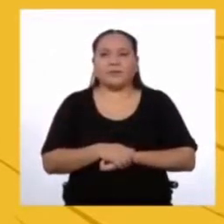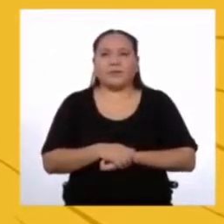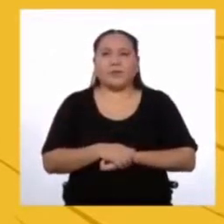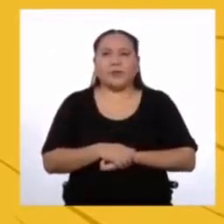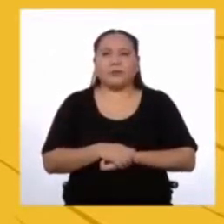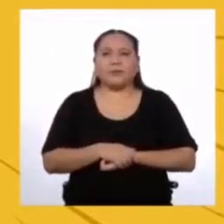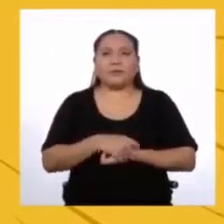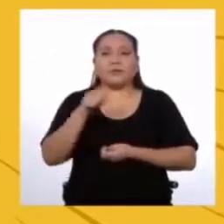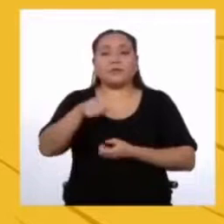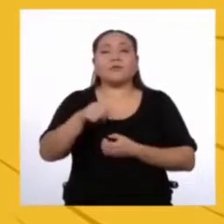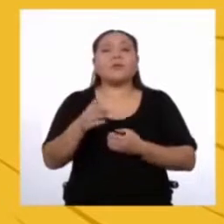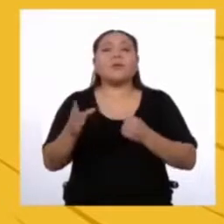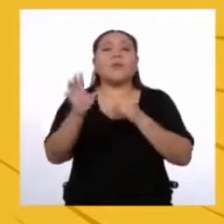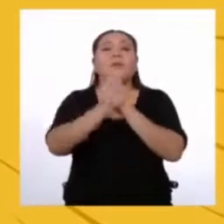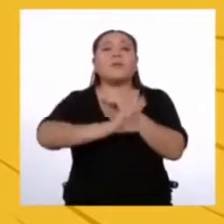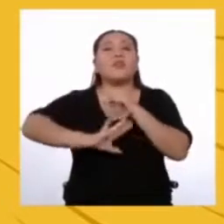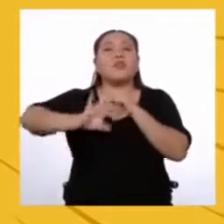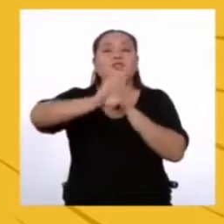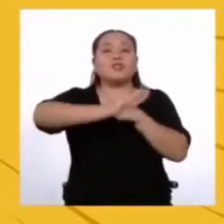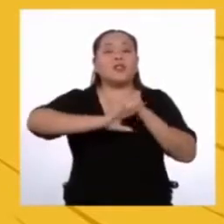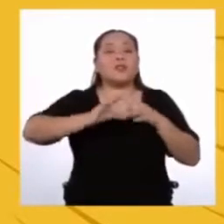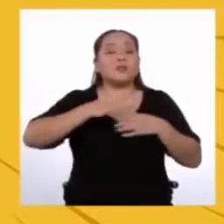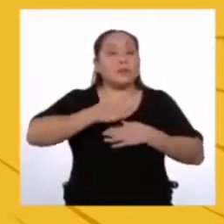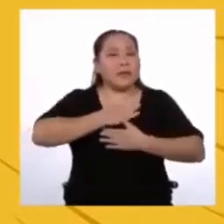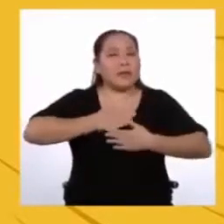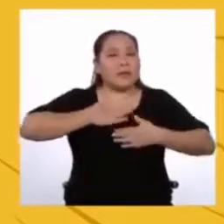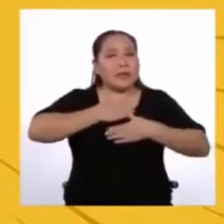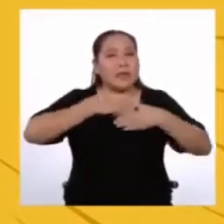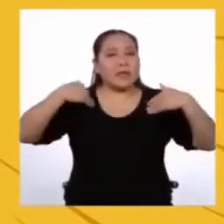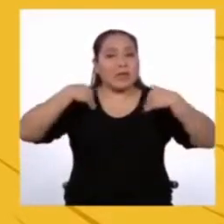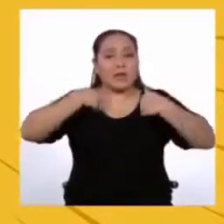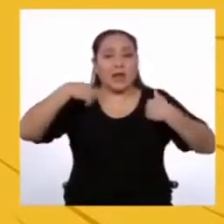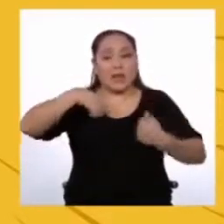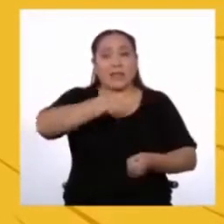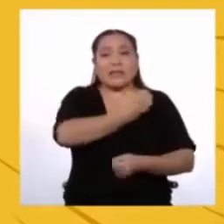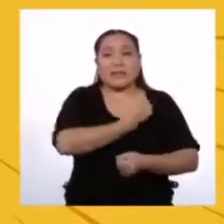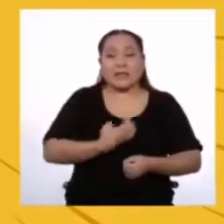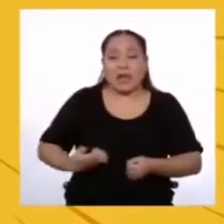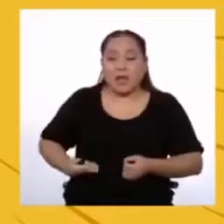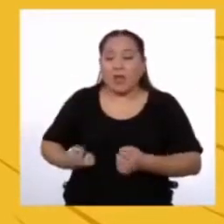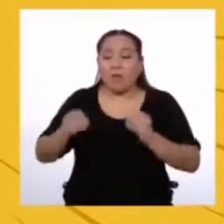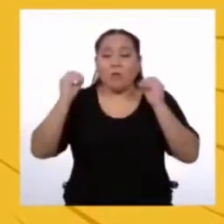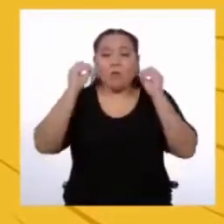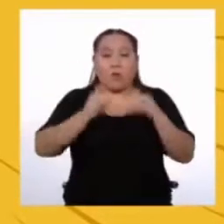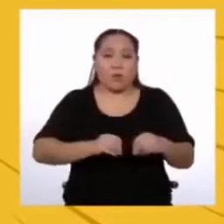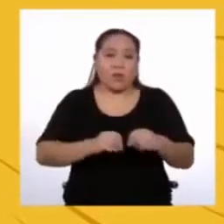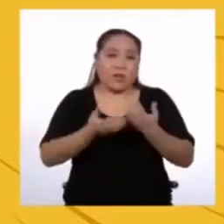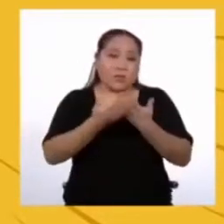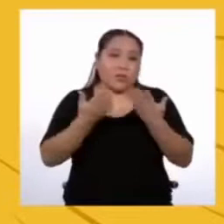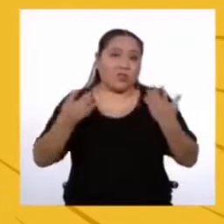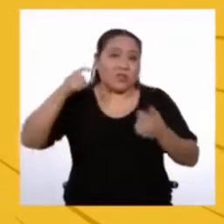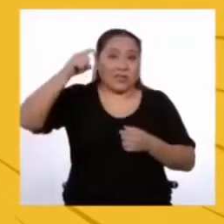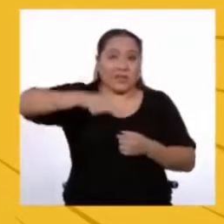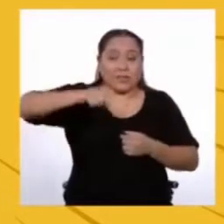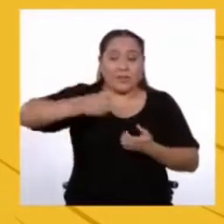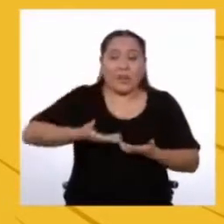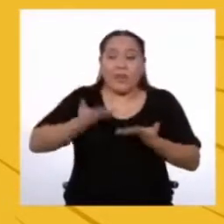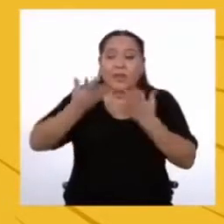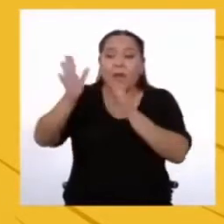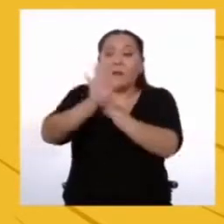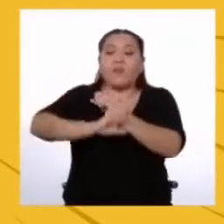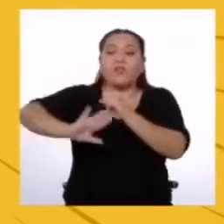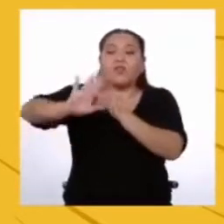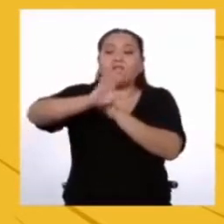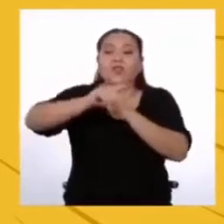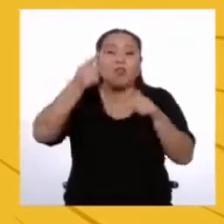Principio de protección y bienestar animal El Estado establece las condiciones necesarias Para brindar protección a